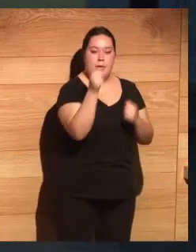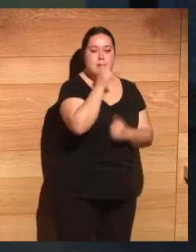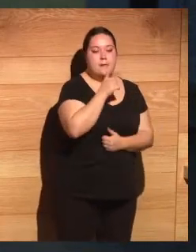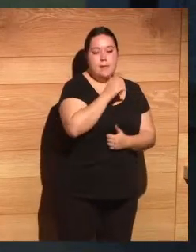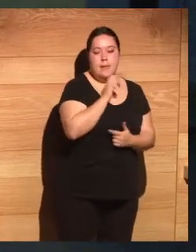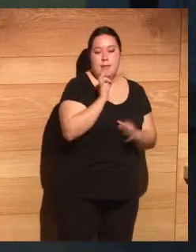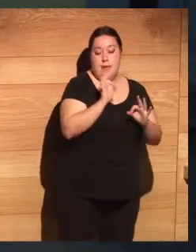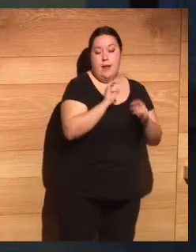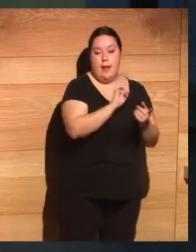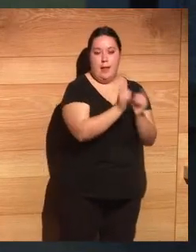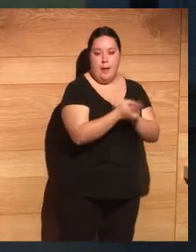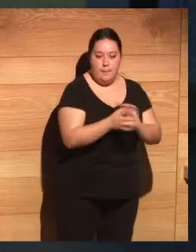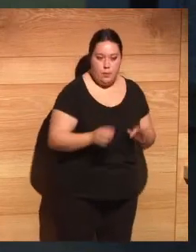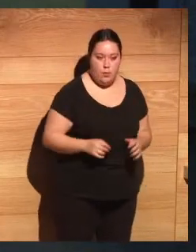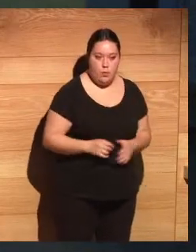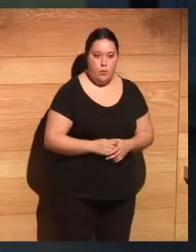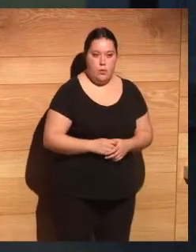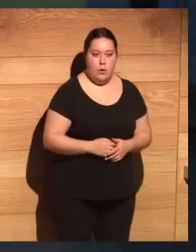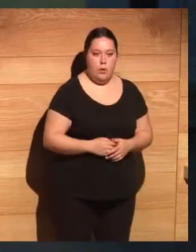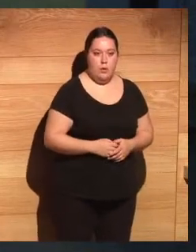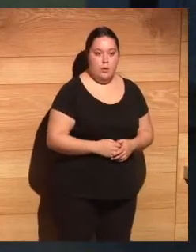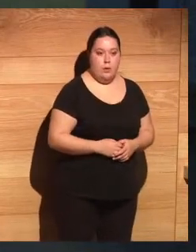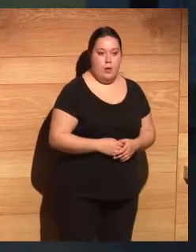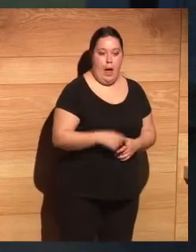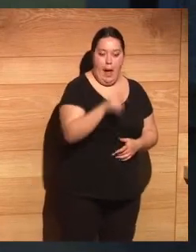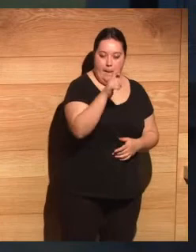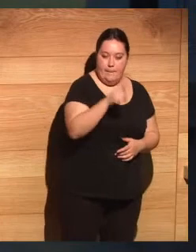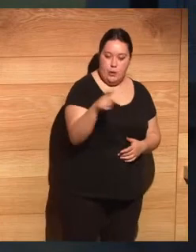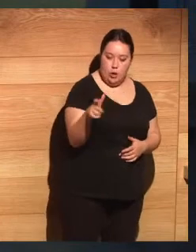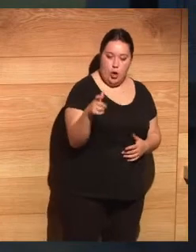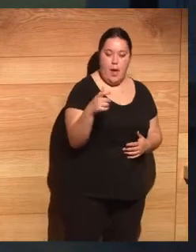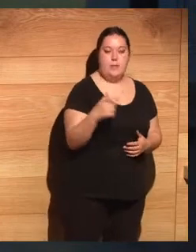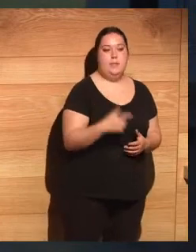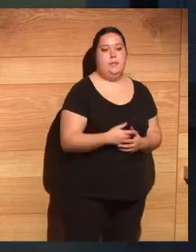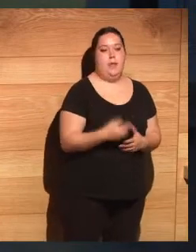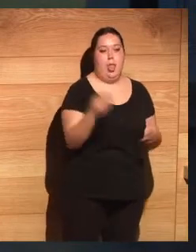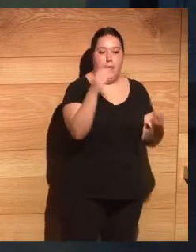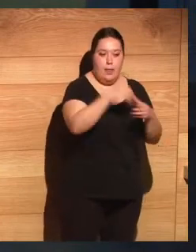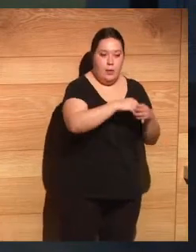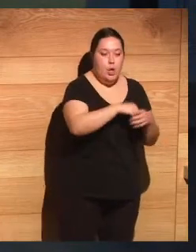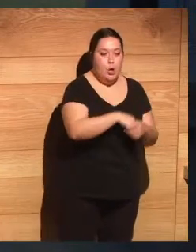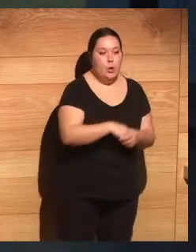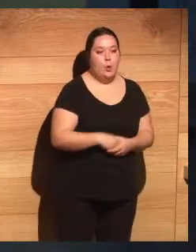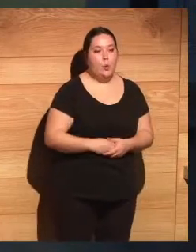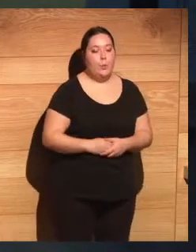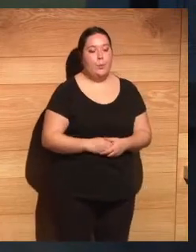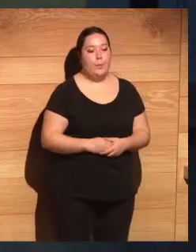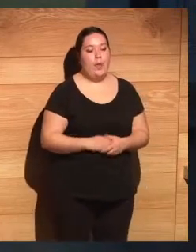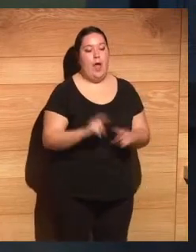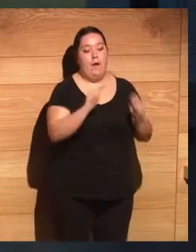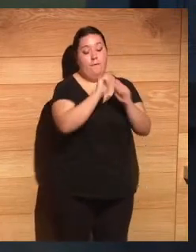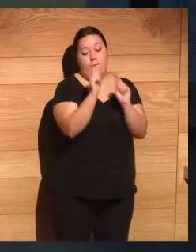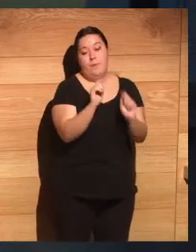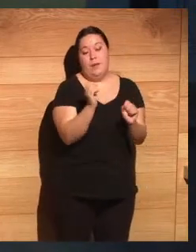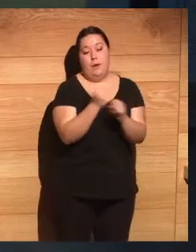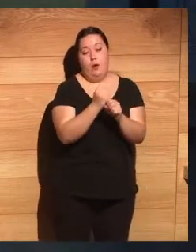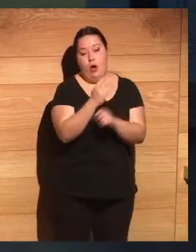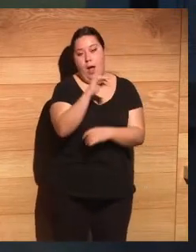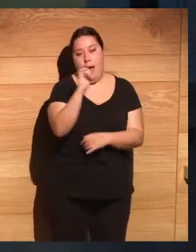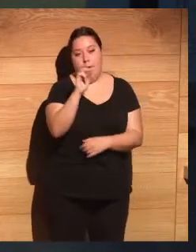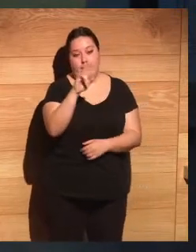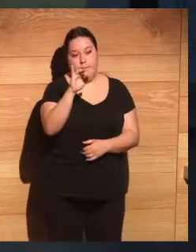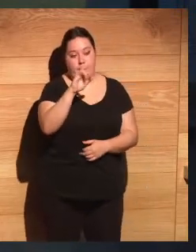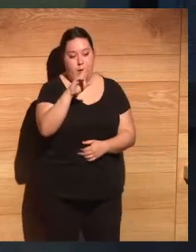cambio, que son en las instituciones humanas, se va a hablar más de la forma de trabajo que supongo abordar a Javier, y desde luego en las